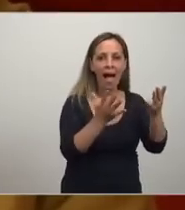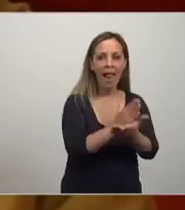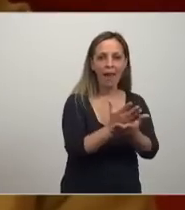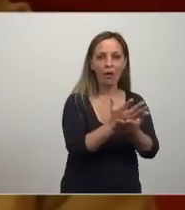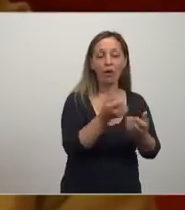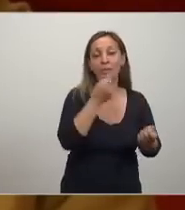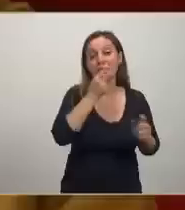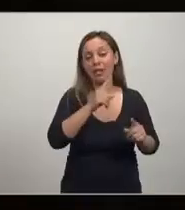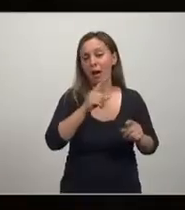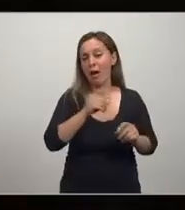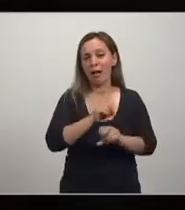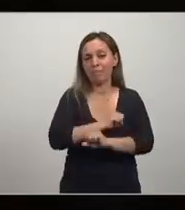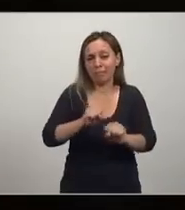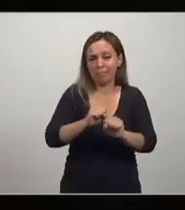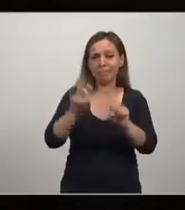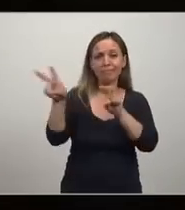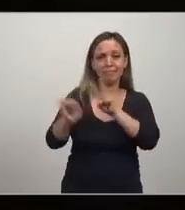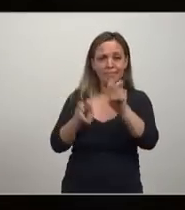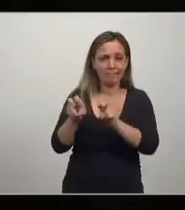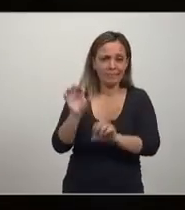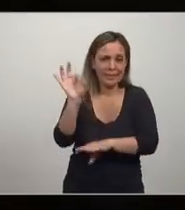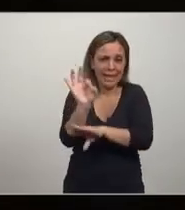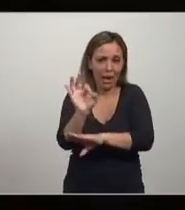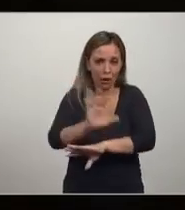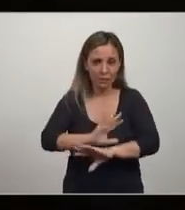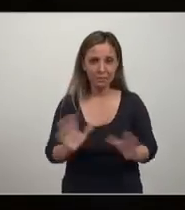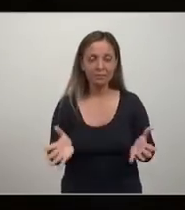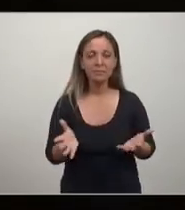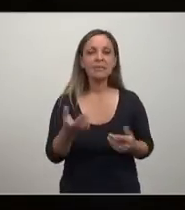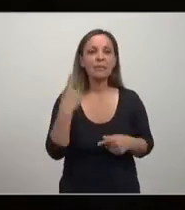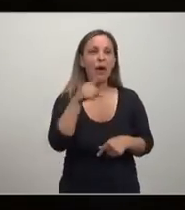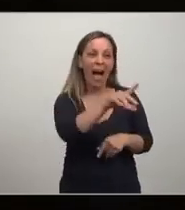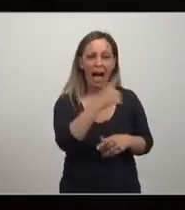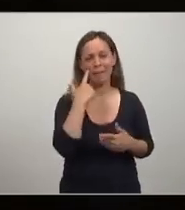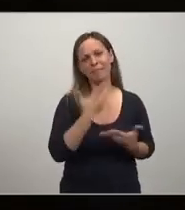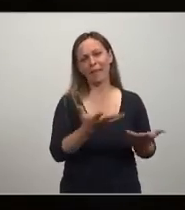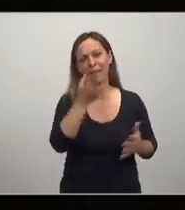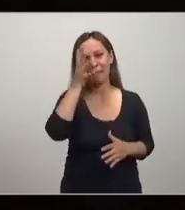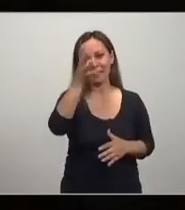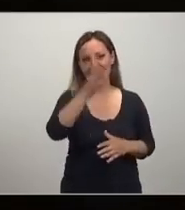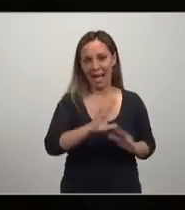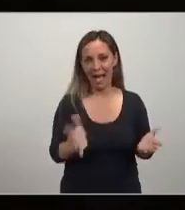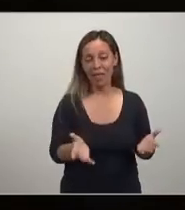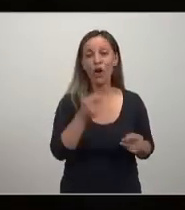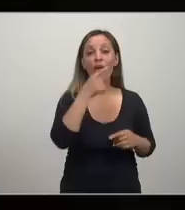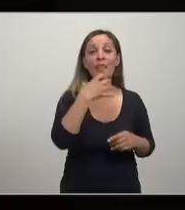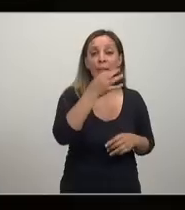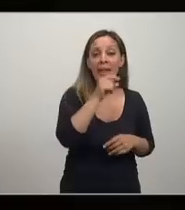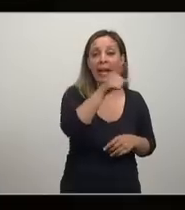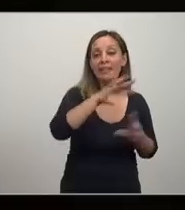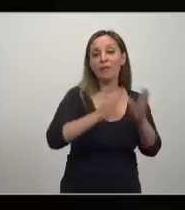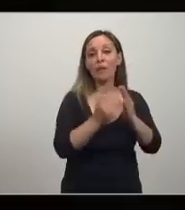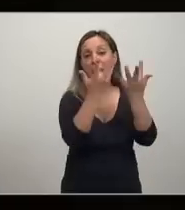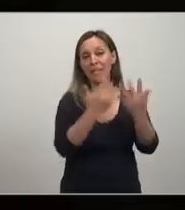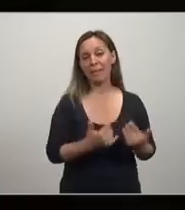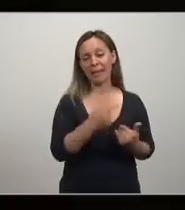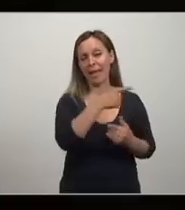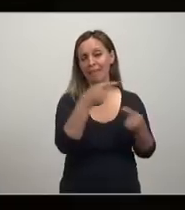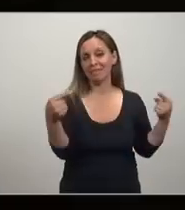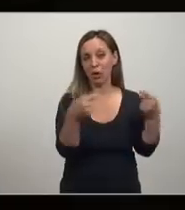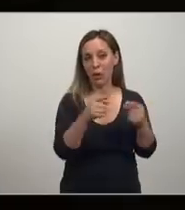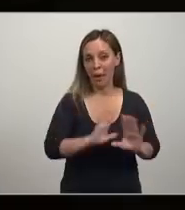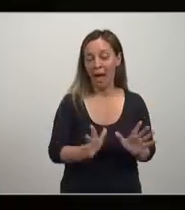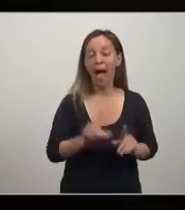colapsa la recaudación. Exagero para ilustrar, pero no tiene por qué ser una curva así, de hecho esta curva matemáticamente es continua, hay teoremas